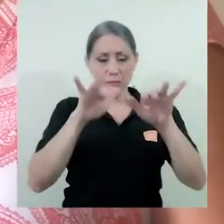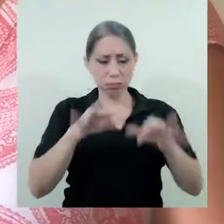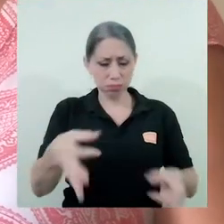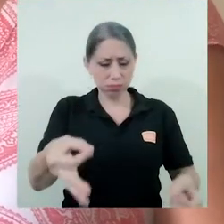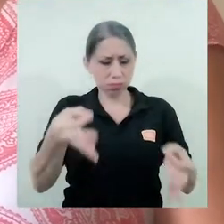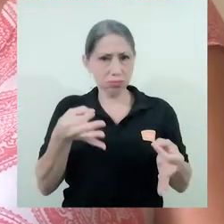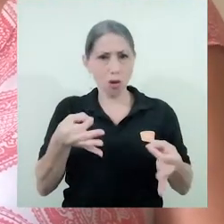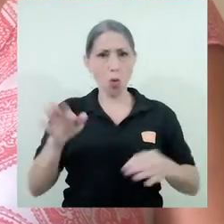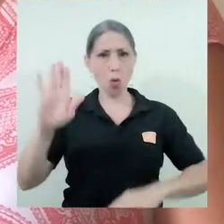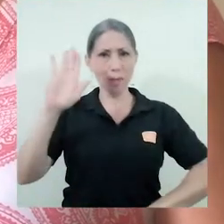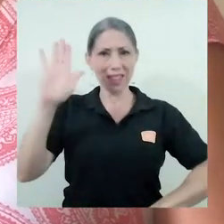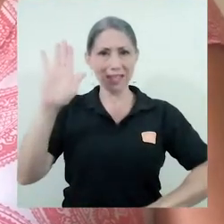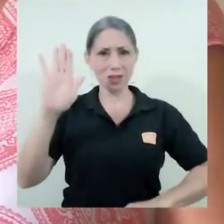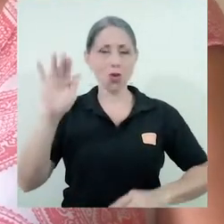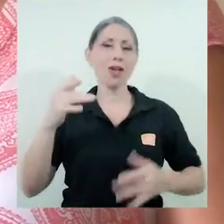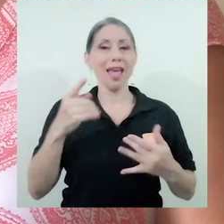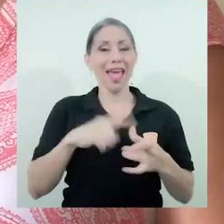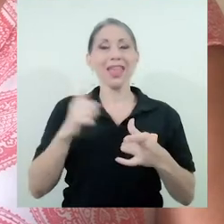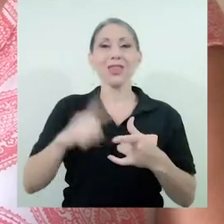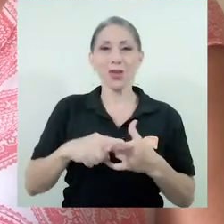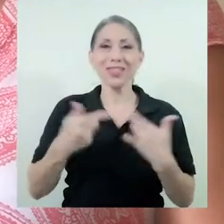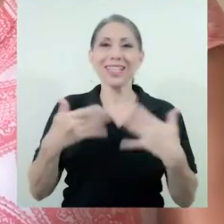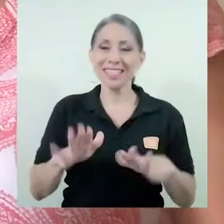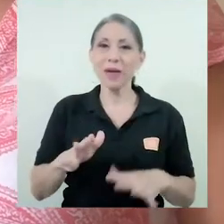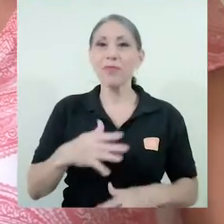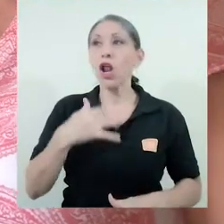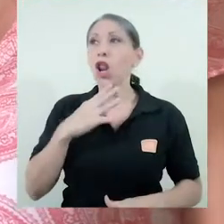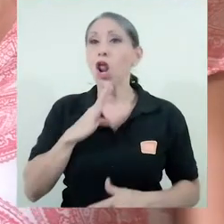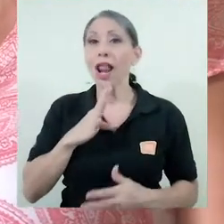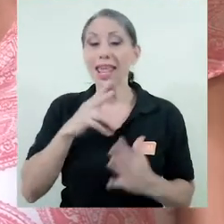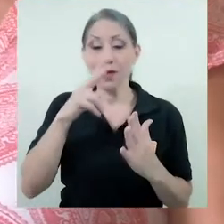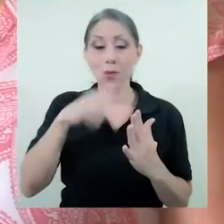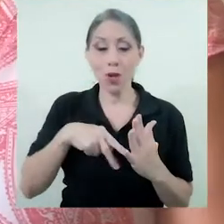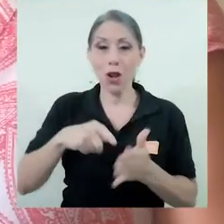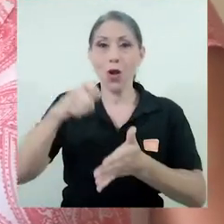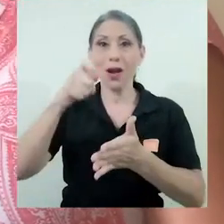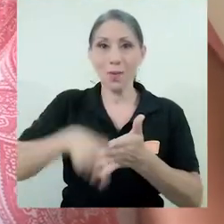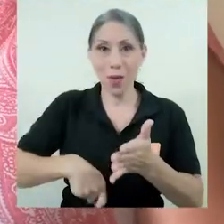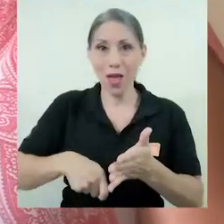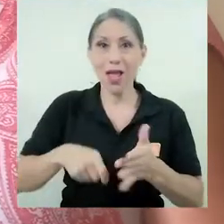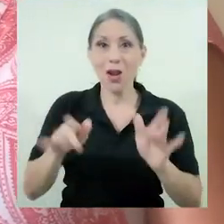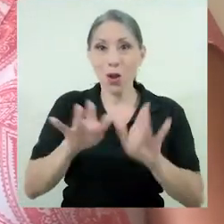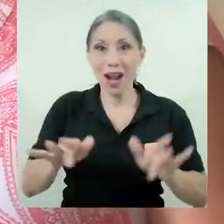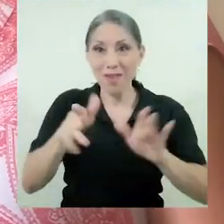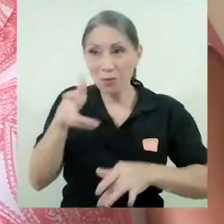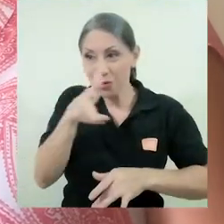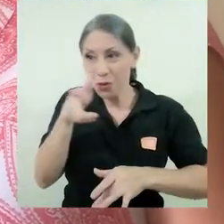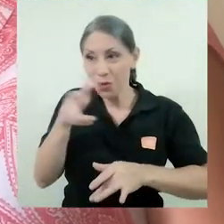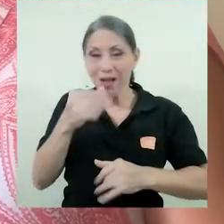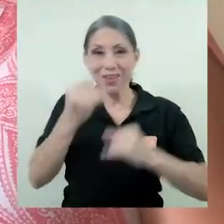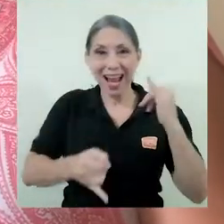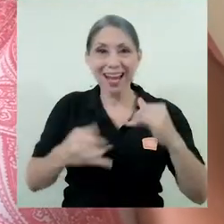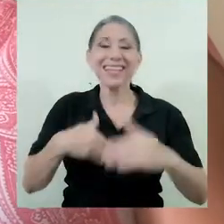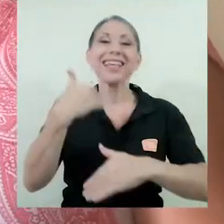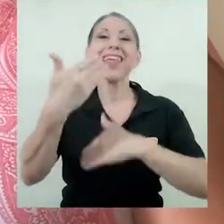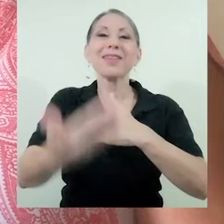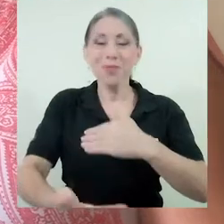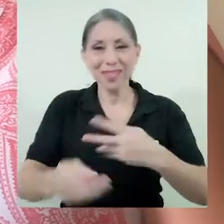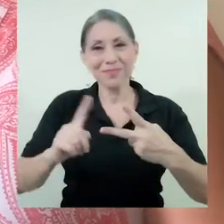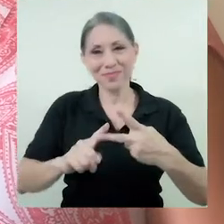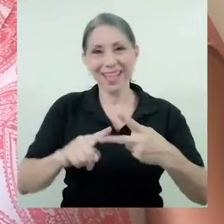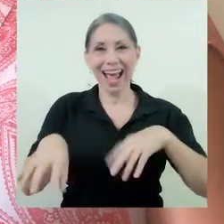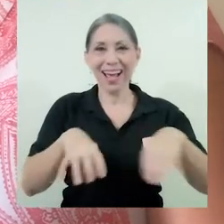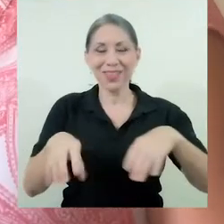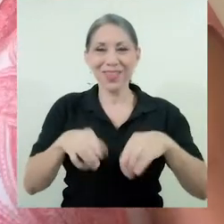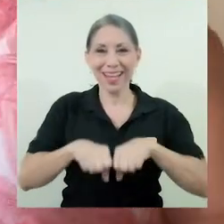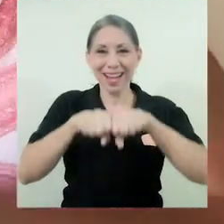juramentación por escrito, entonces lo grabamos, lo leí en voz alta y lo firmamos al final y luego ya el acto de